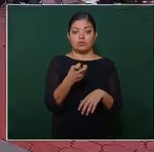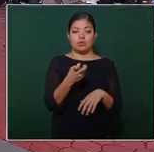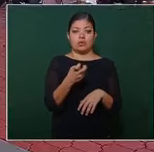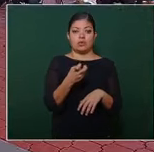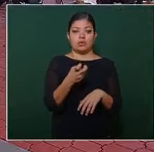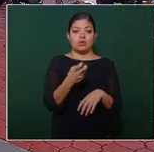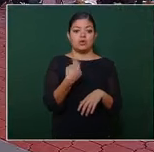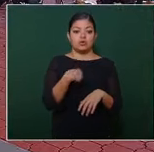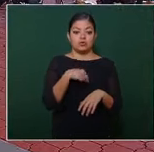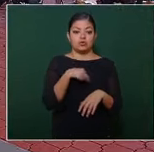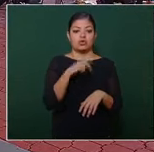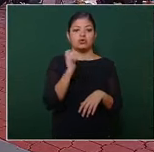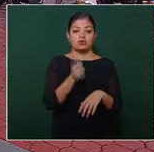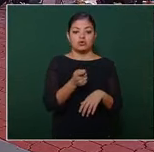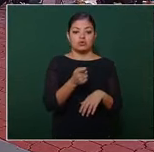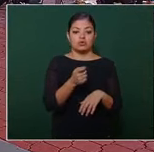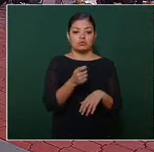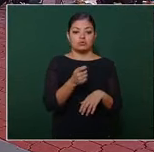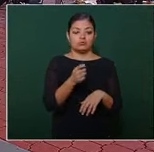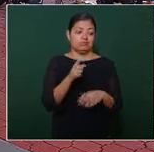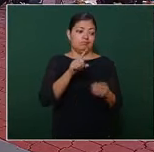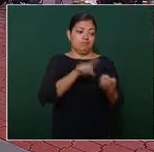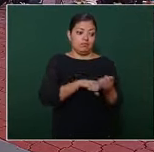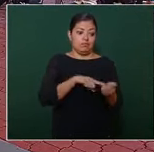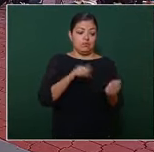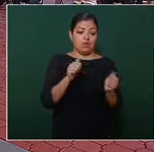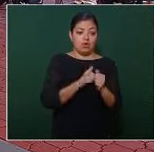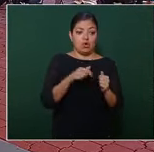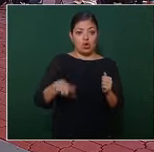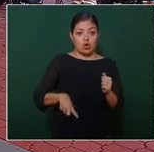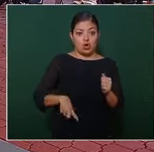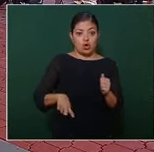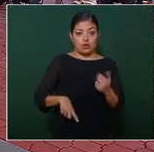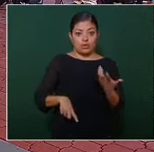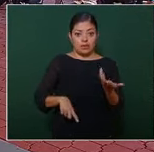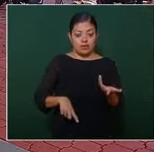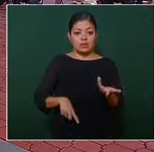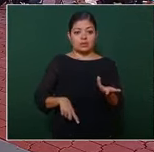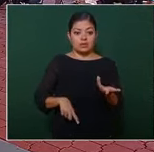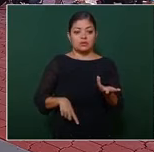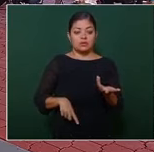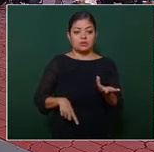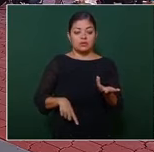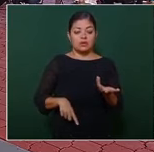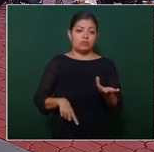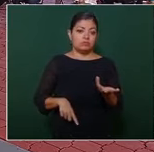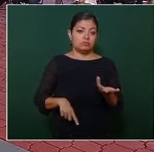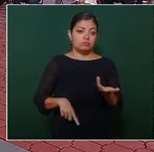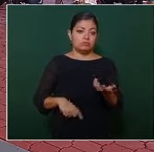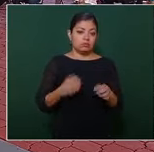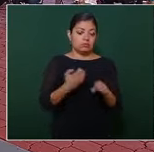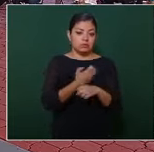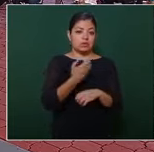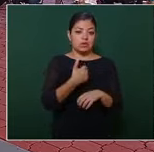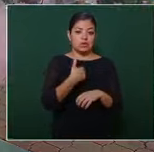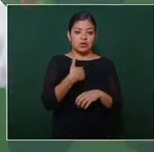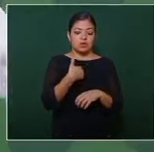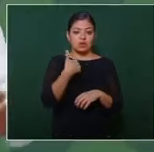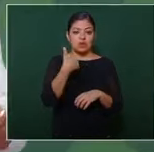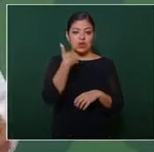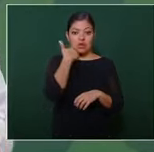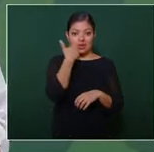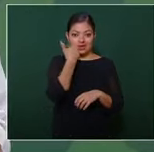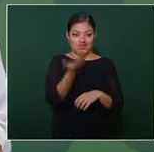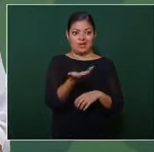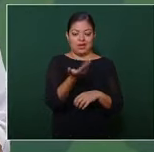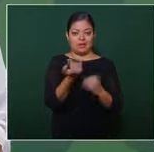participando junto con el gobierno del estado decirle también porque esta es tu